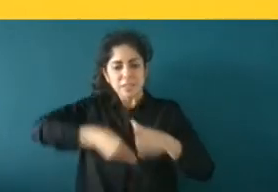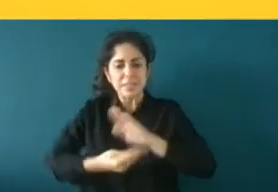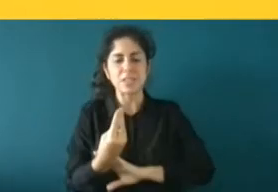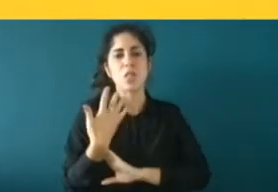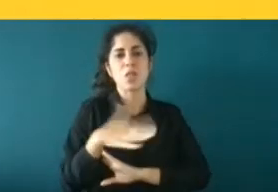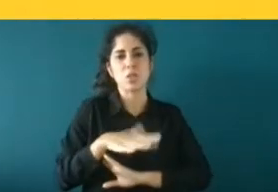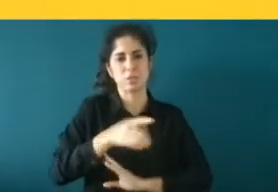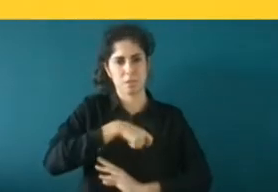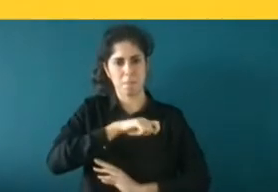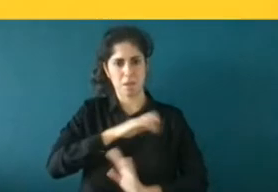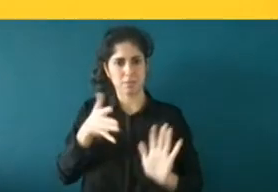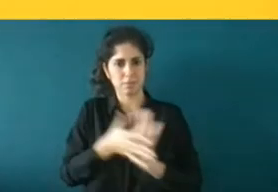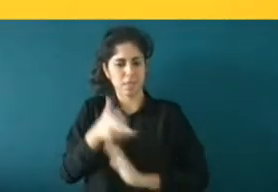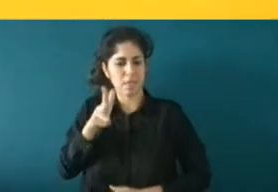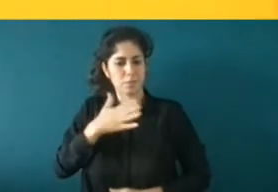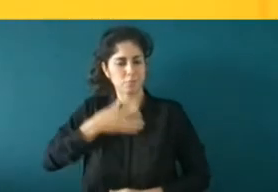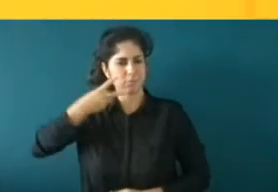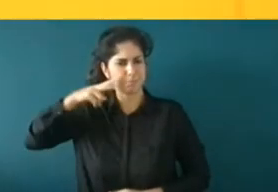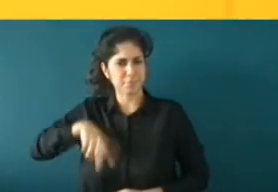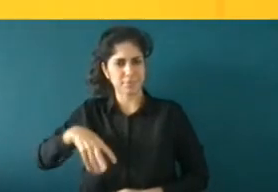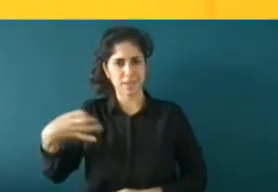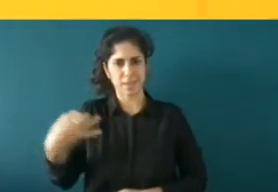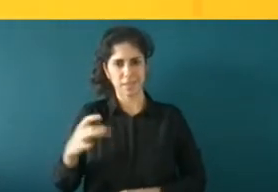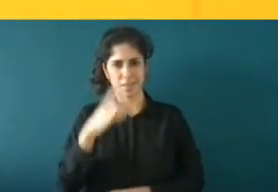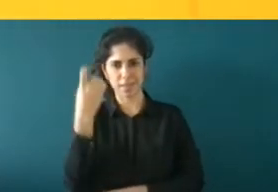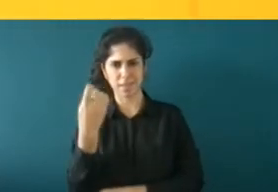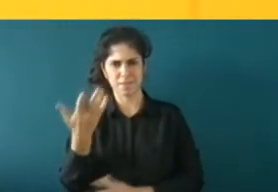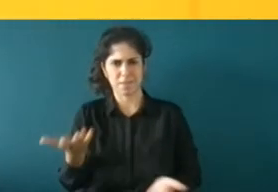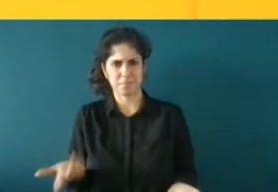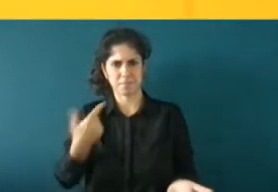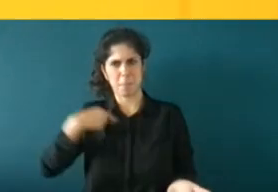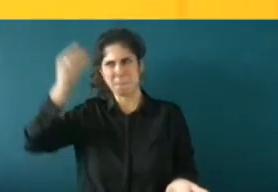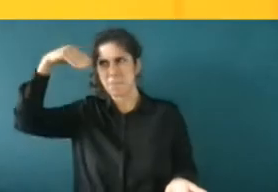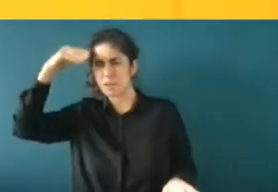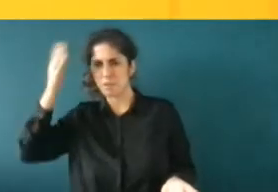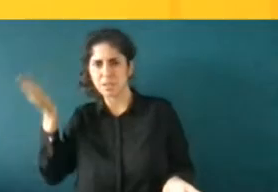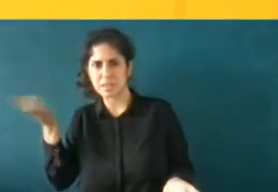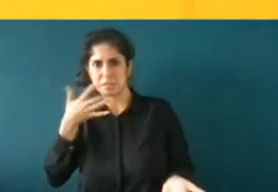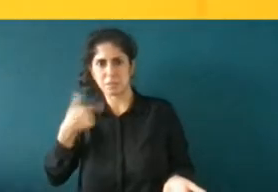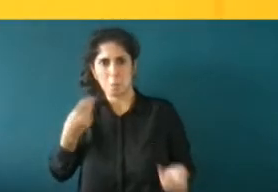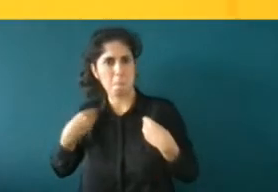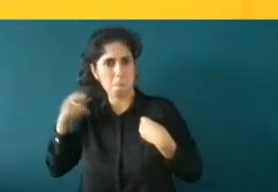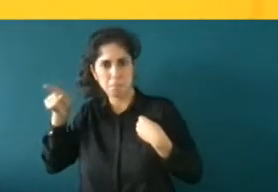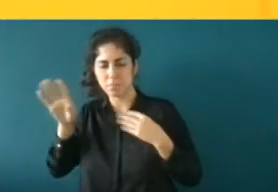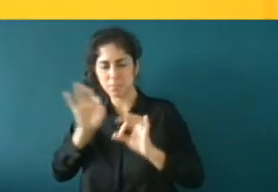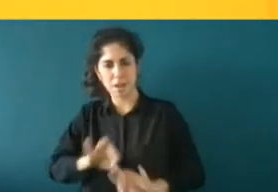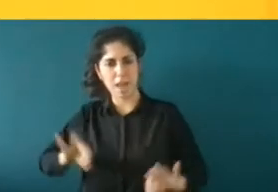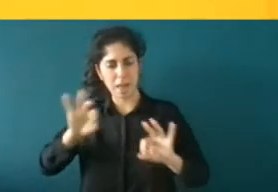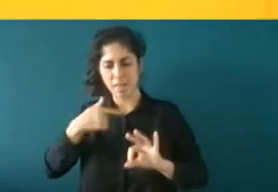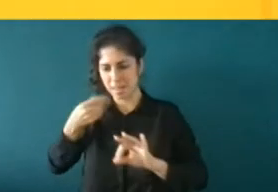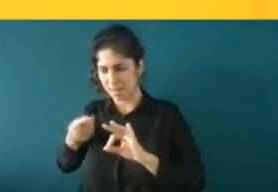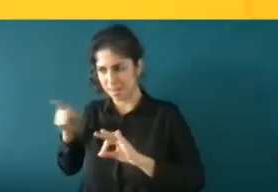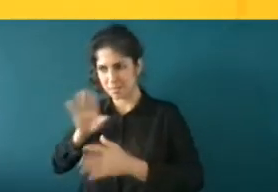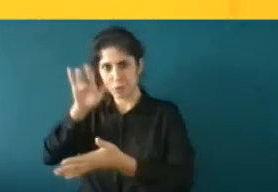reconocer mis derechos como español ¿por qué tengo que ser yo marroquí si ni siquiera vivo en Marruecos si ni siquiera he estado ahí